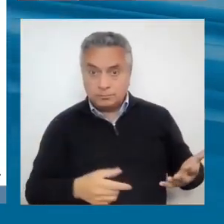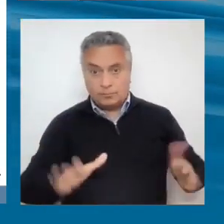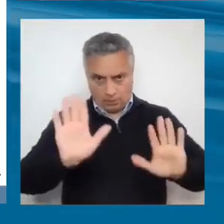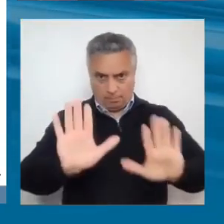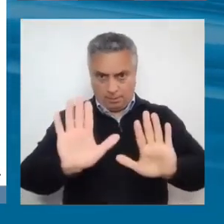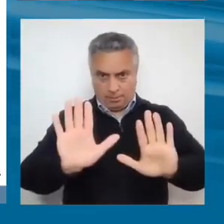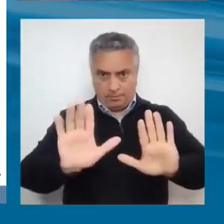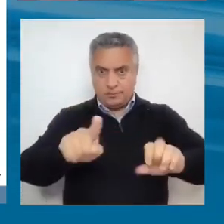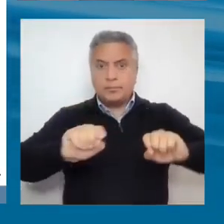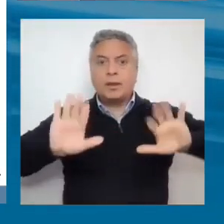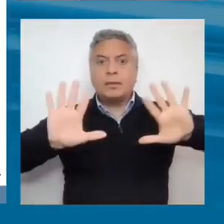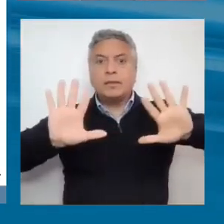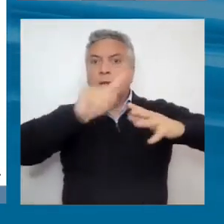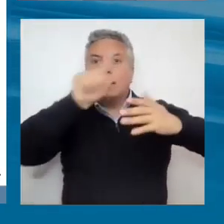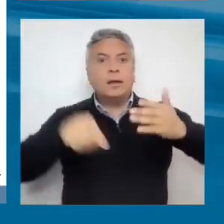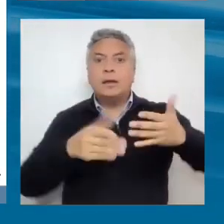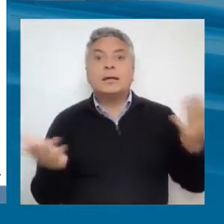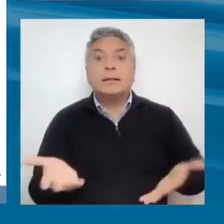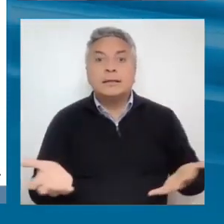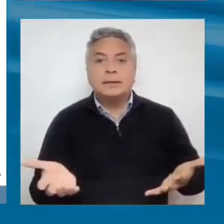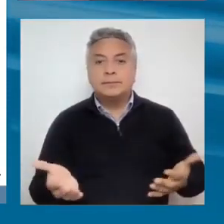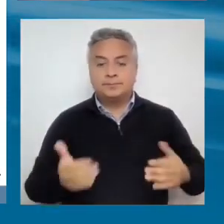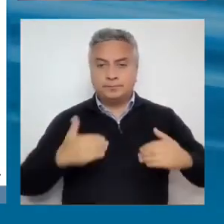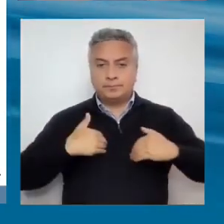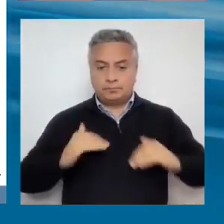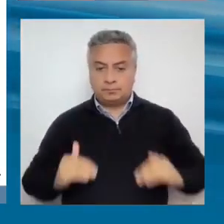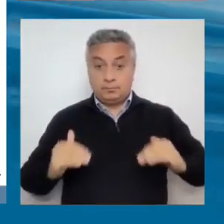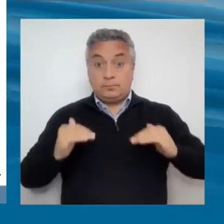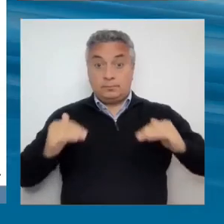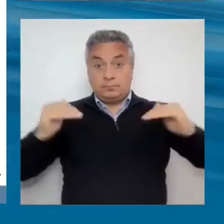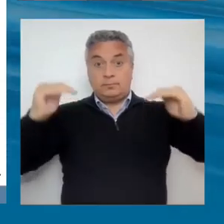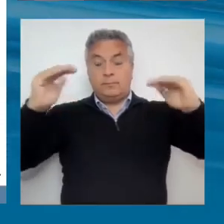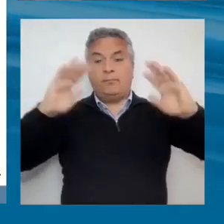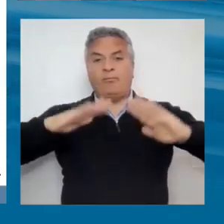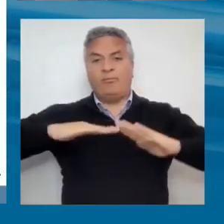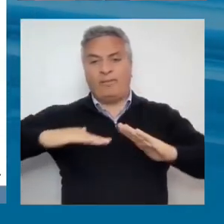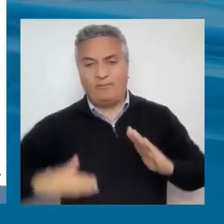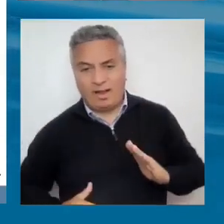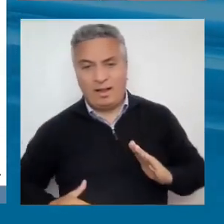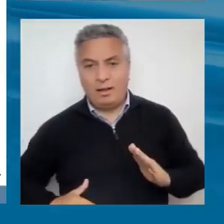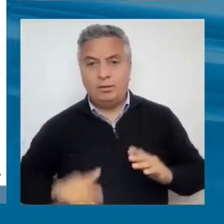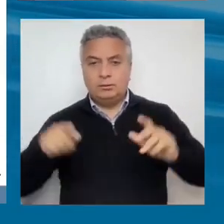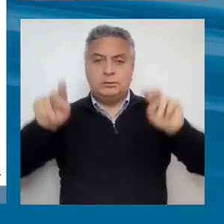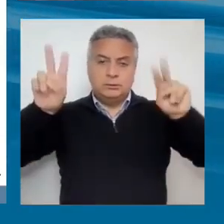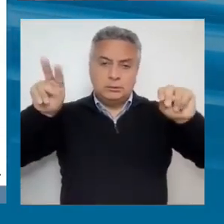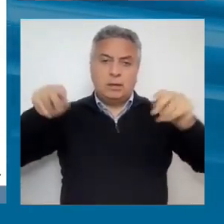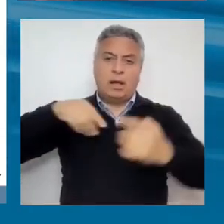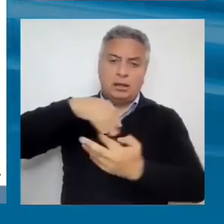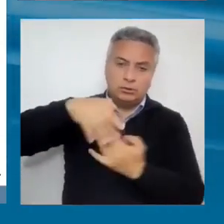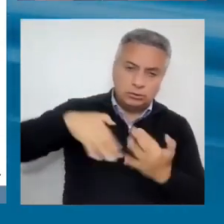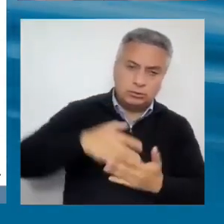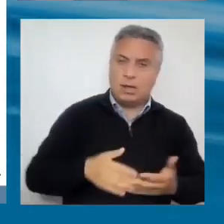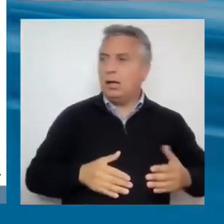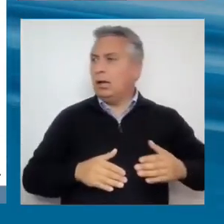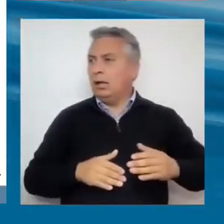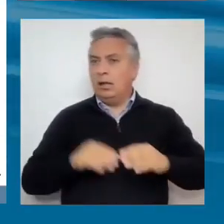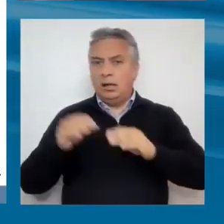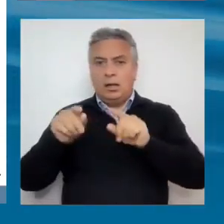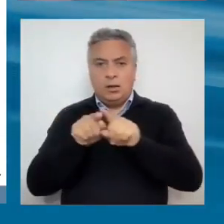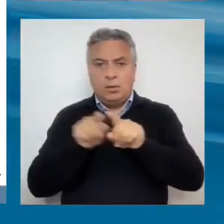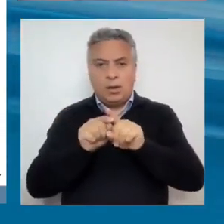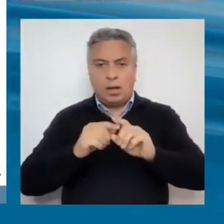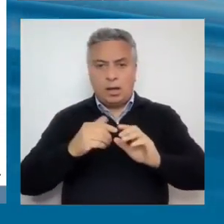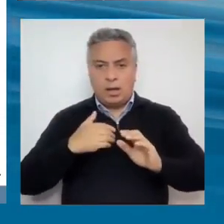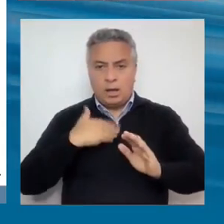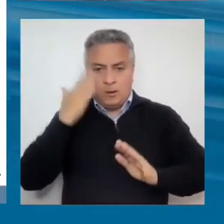la baja capacidad de crecer. Primero, y hacia la derecha, todos son todos los temas sociales, la alta desigualdad, la baja movilidad, las importantes